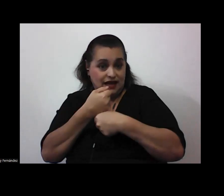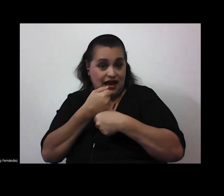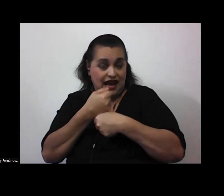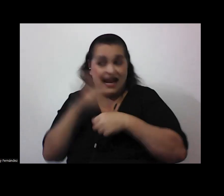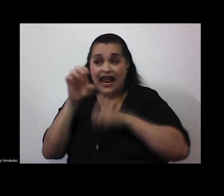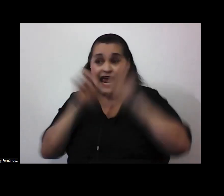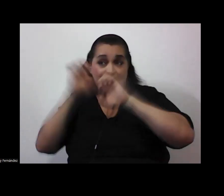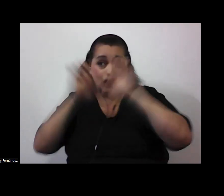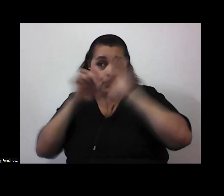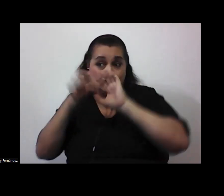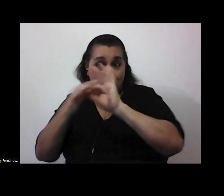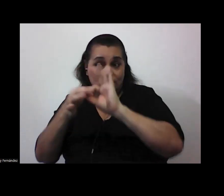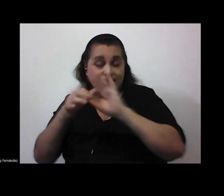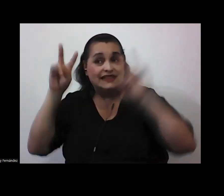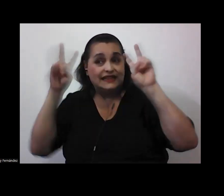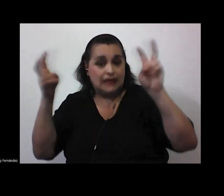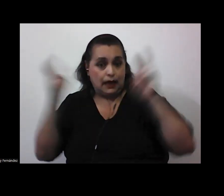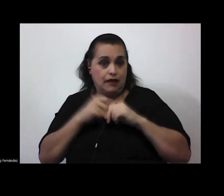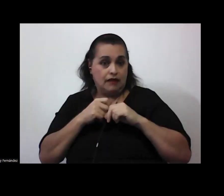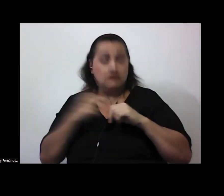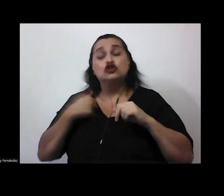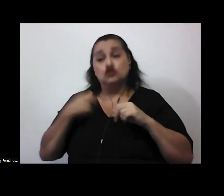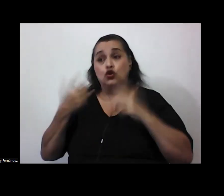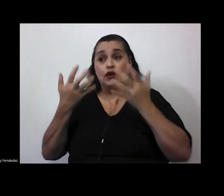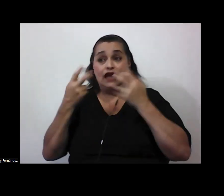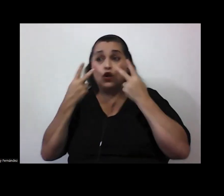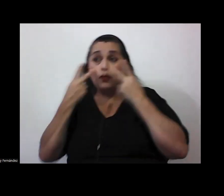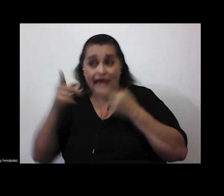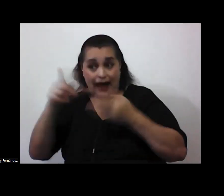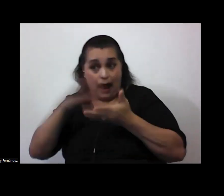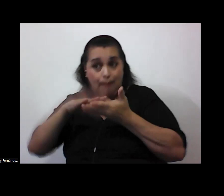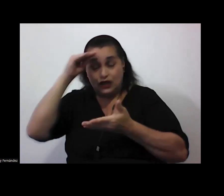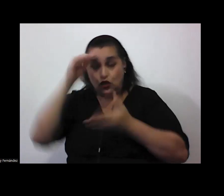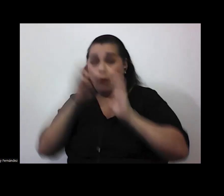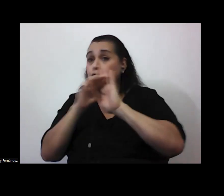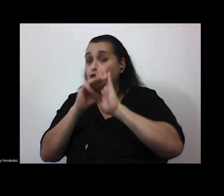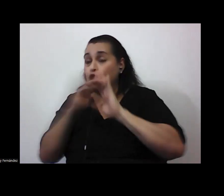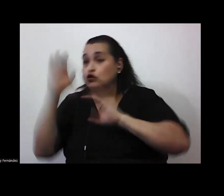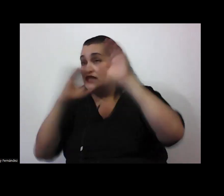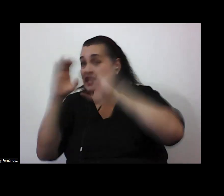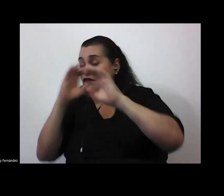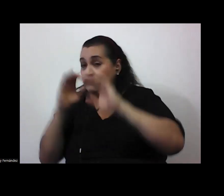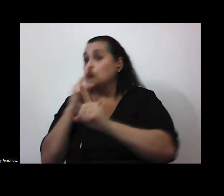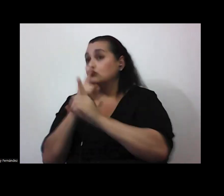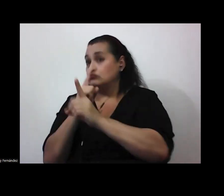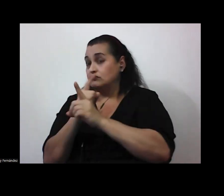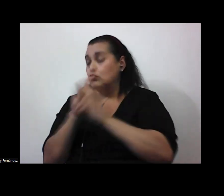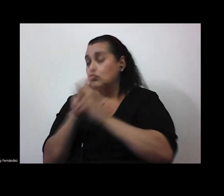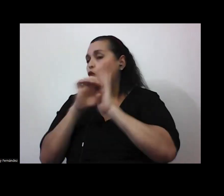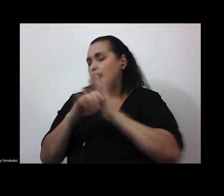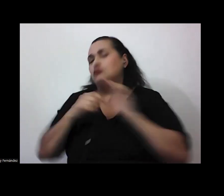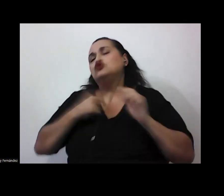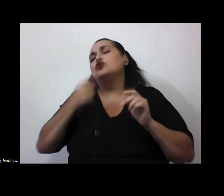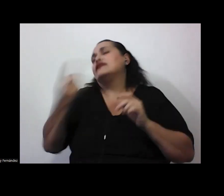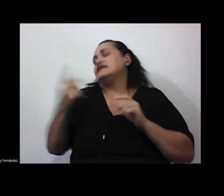evaluación sobre este tema si lo que quiero ver es si han aprendido o no los modelos científicos pertinentes bueno por ejemplo podría decirle